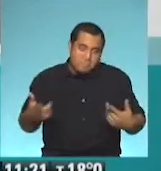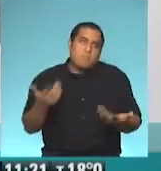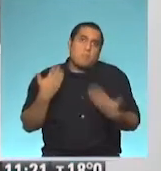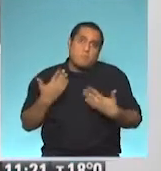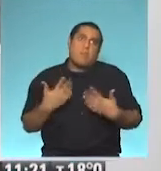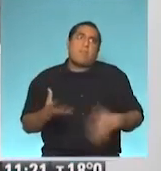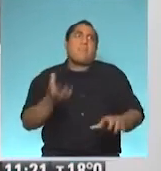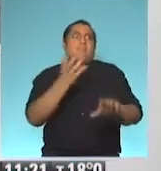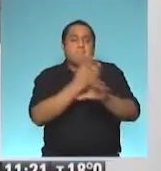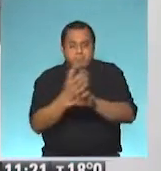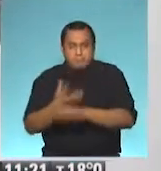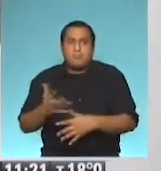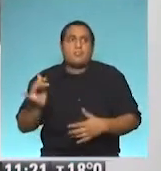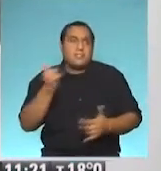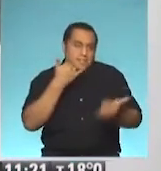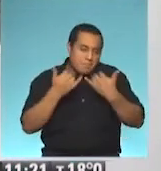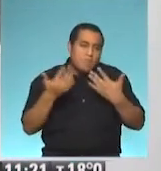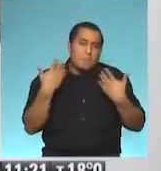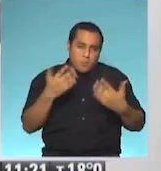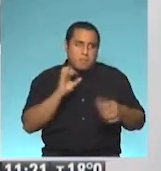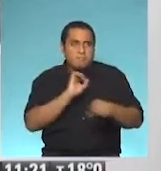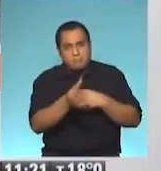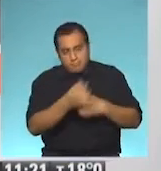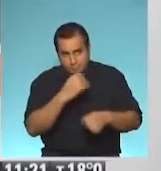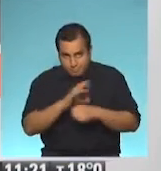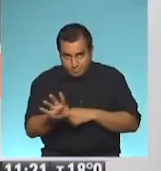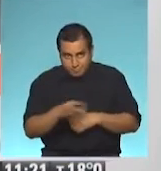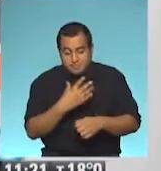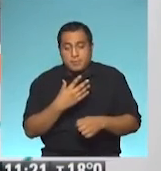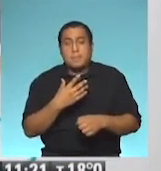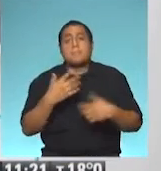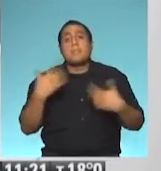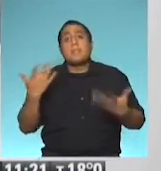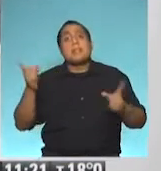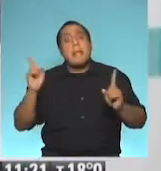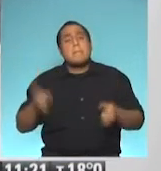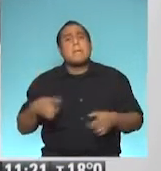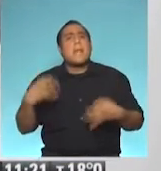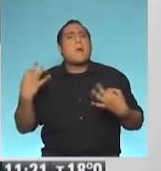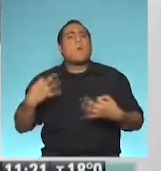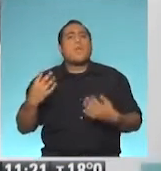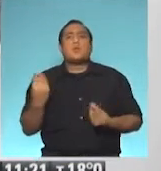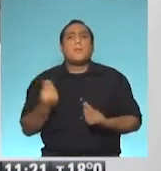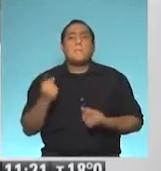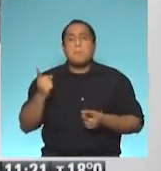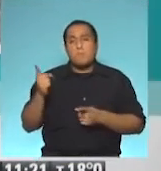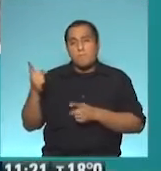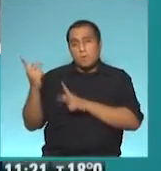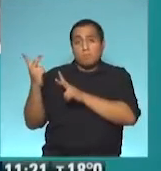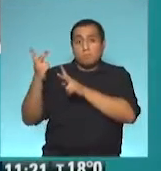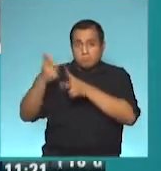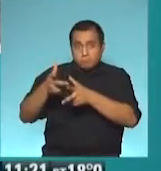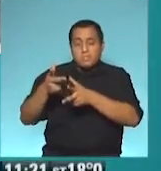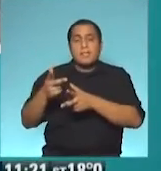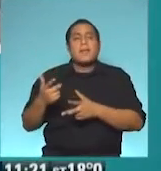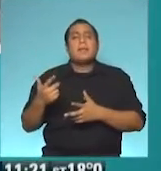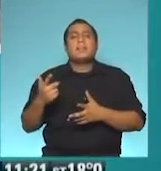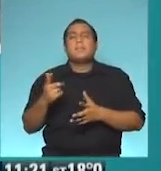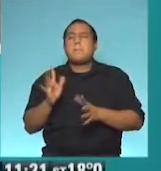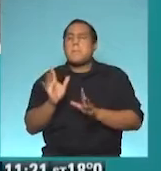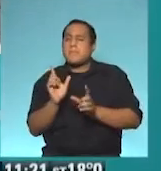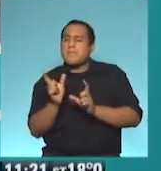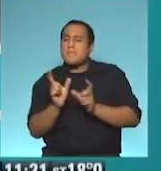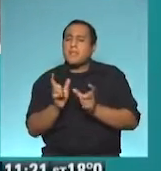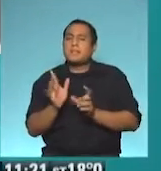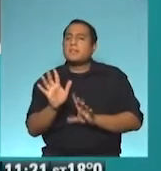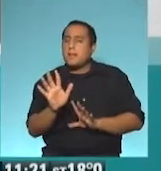esto, por supuesto. Y me parece que estaba bueno lo que vos decías, ¿no? Diferenciar algo en